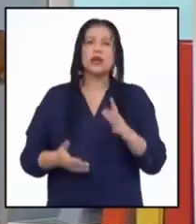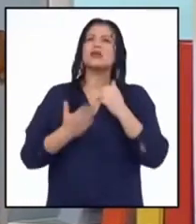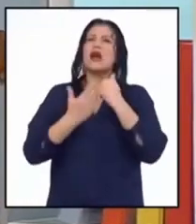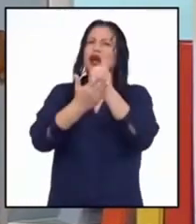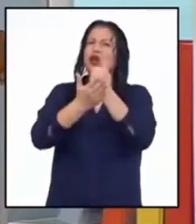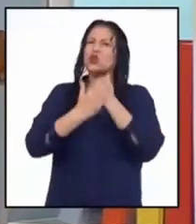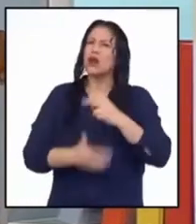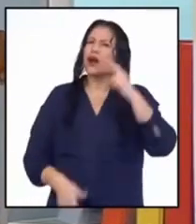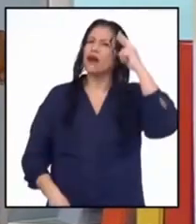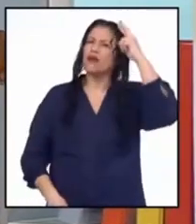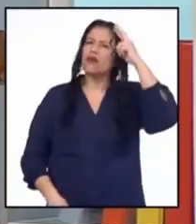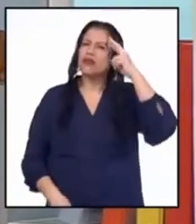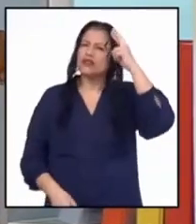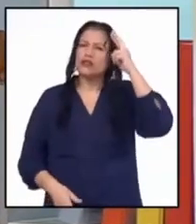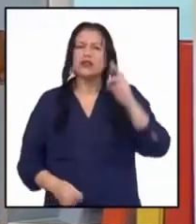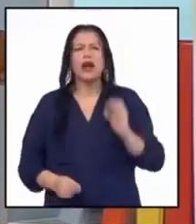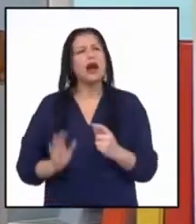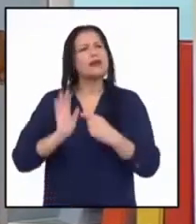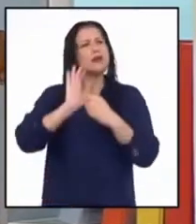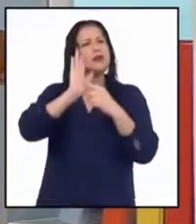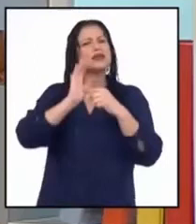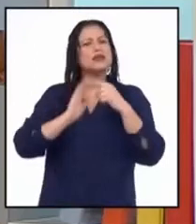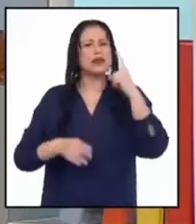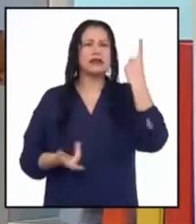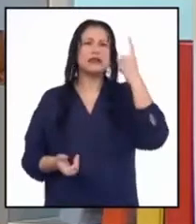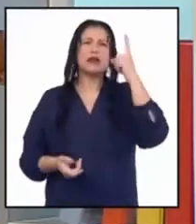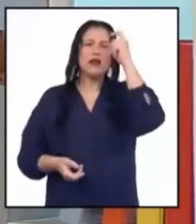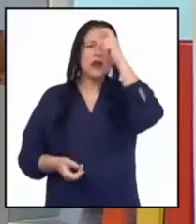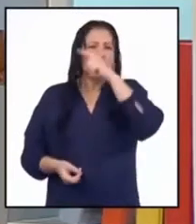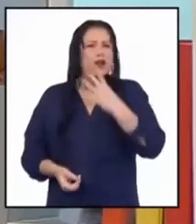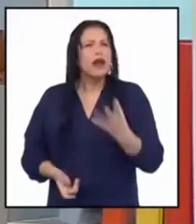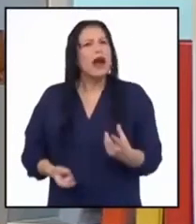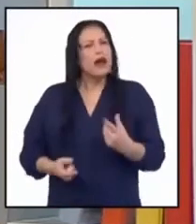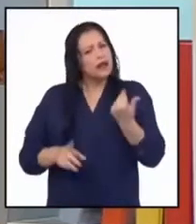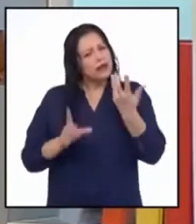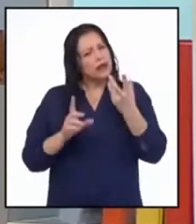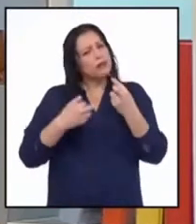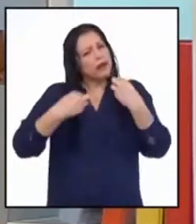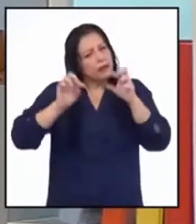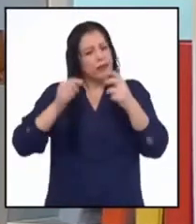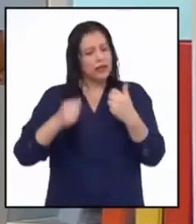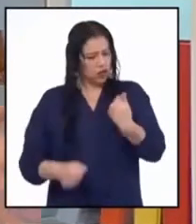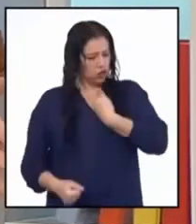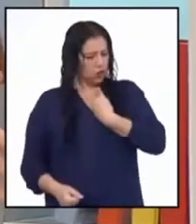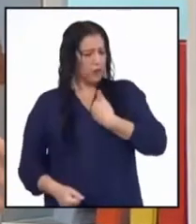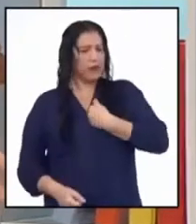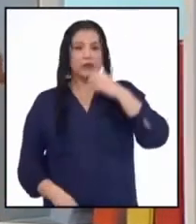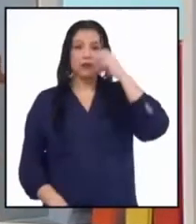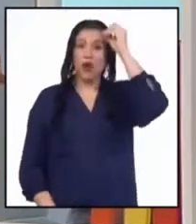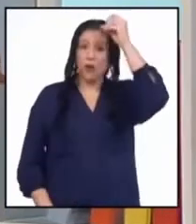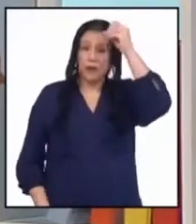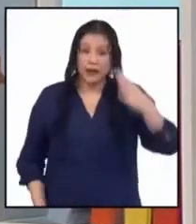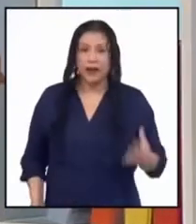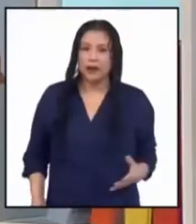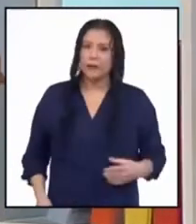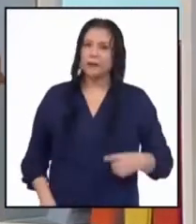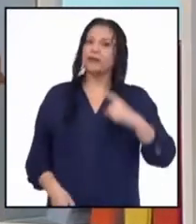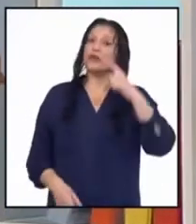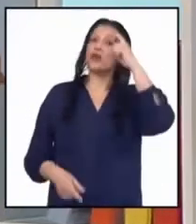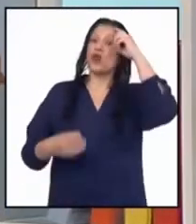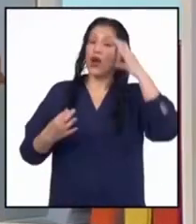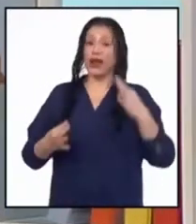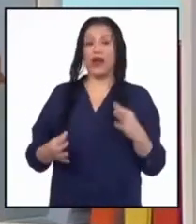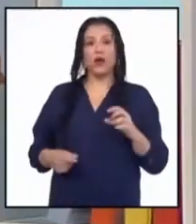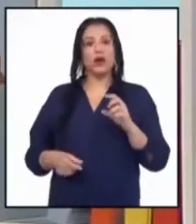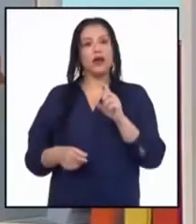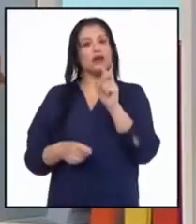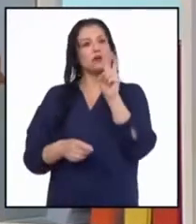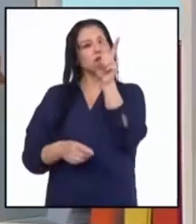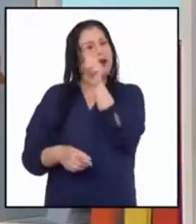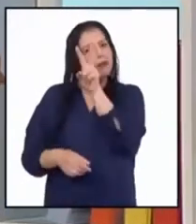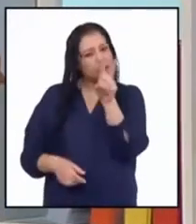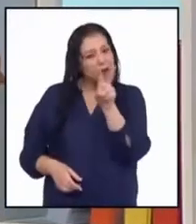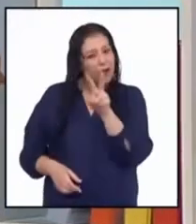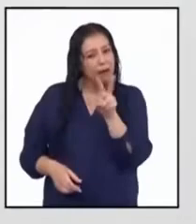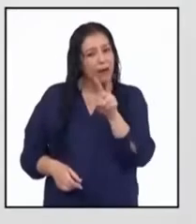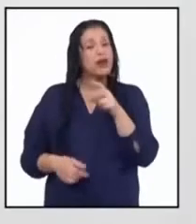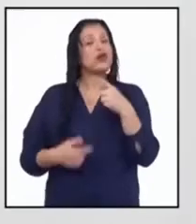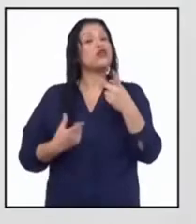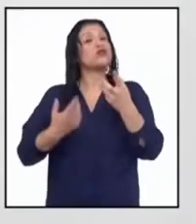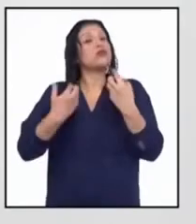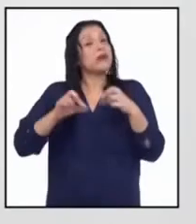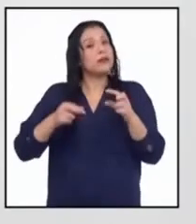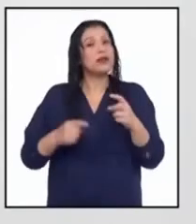reflexionar y eso nos lleva a formular nuestras propias opiniones. Yo creo que este párrafo nos hace pensar muchísimo,